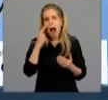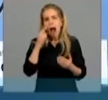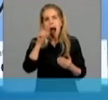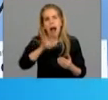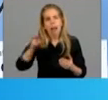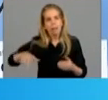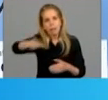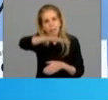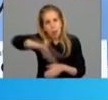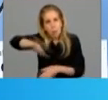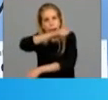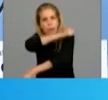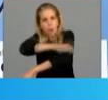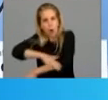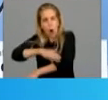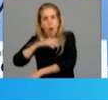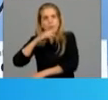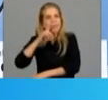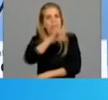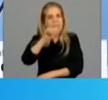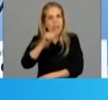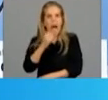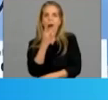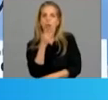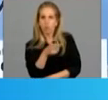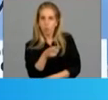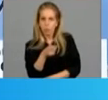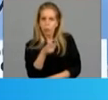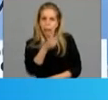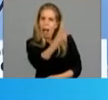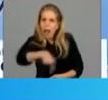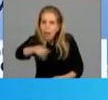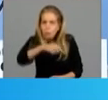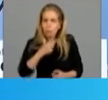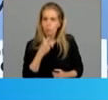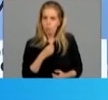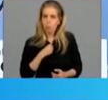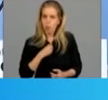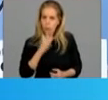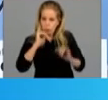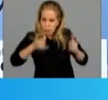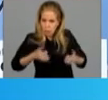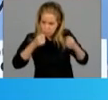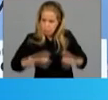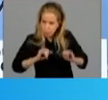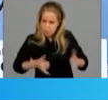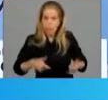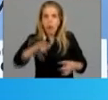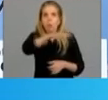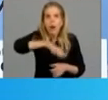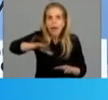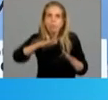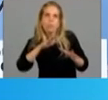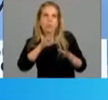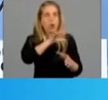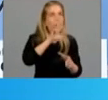de Villa Azul. ¿Por qué? Porque fue voluntario. Es un barrio con entre 3.000 y 5.000